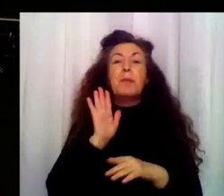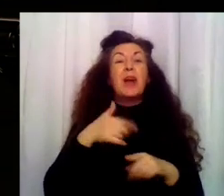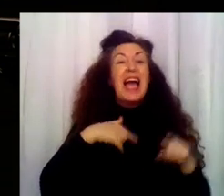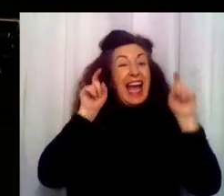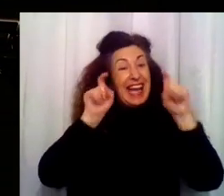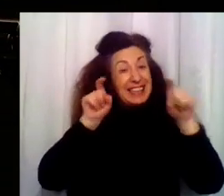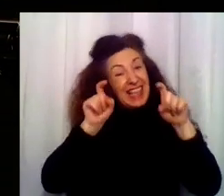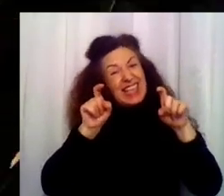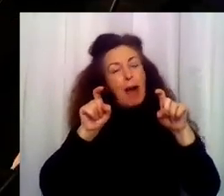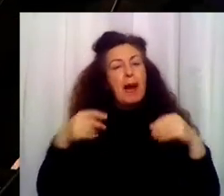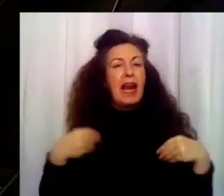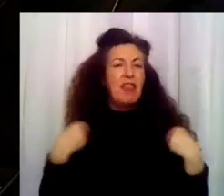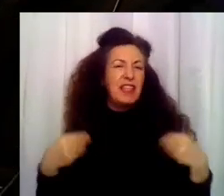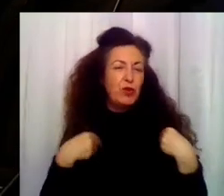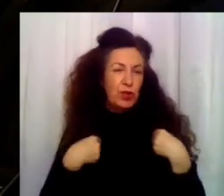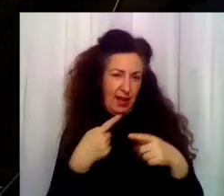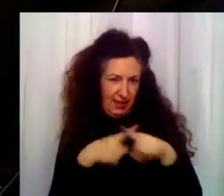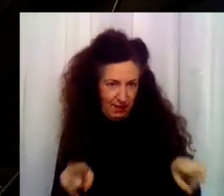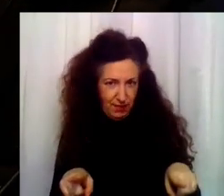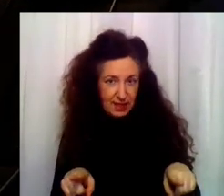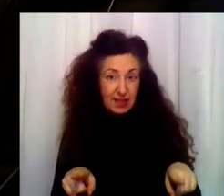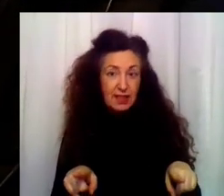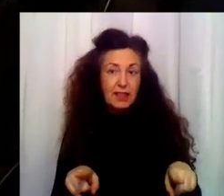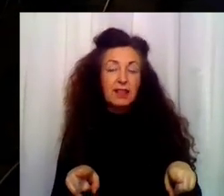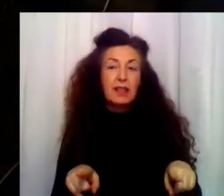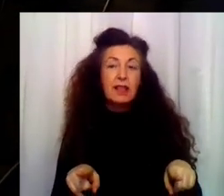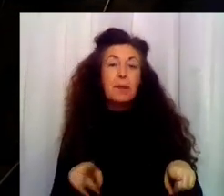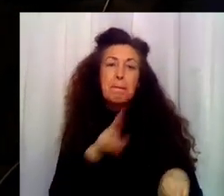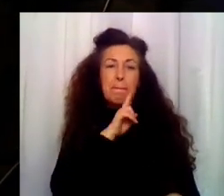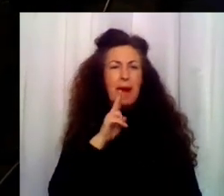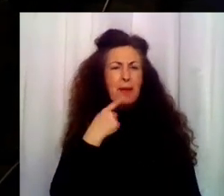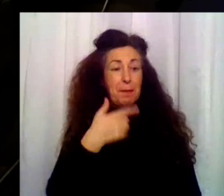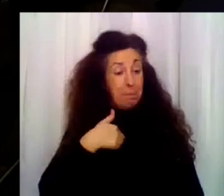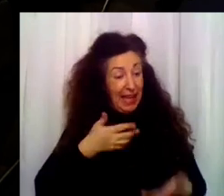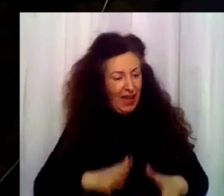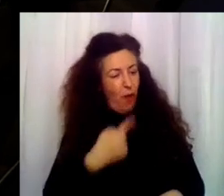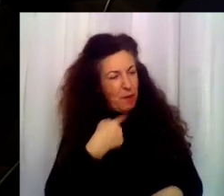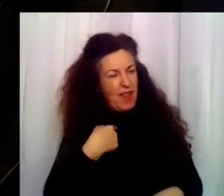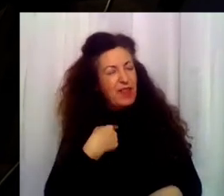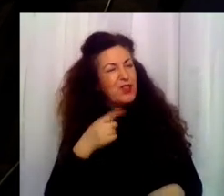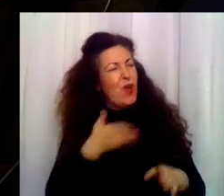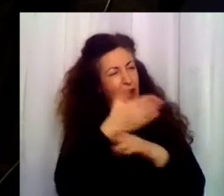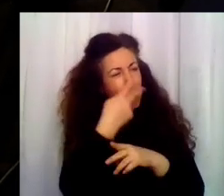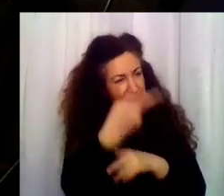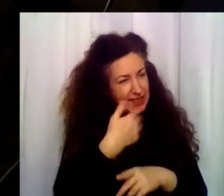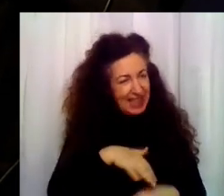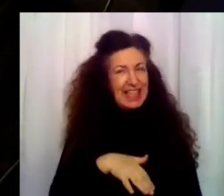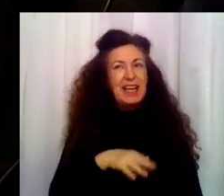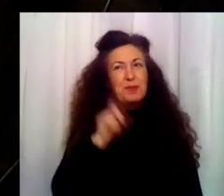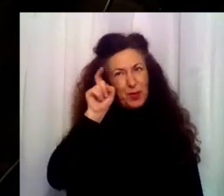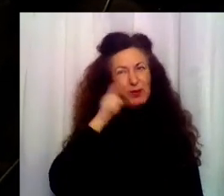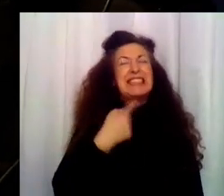de ella... ¿Me dijo Rubén que la había visitado? Sí. Sí, estuvo conmigo toda la tarde.